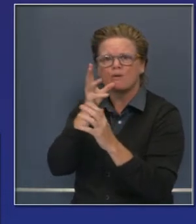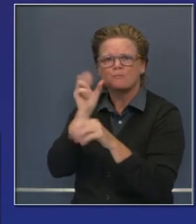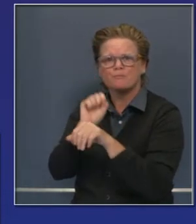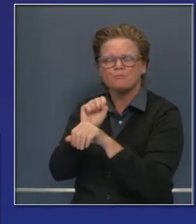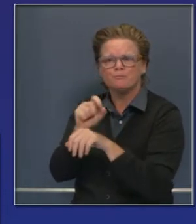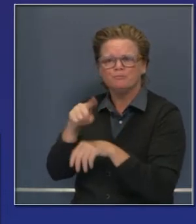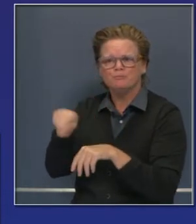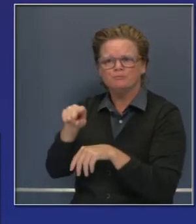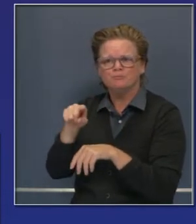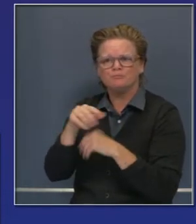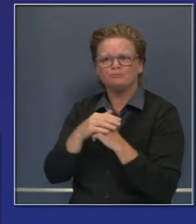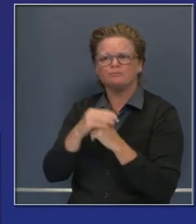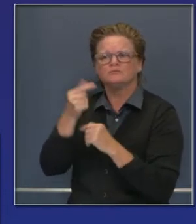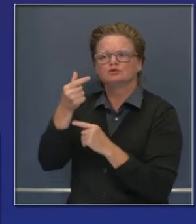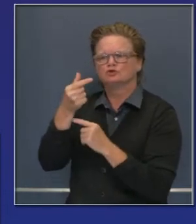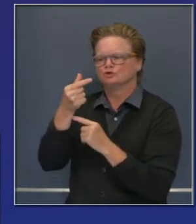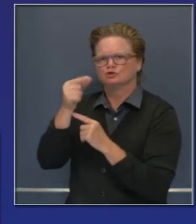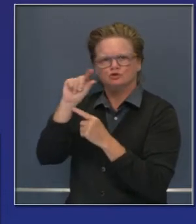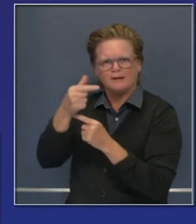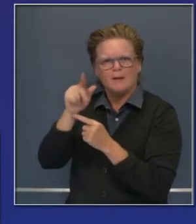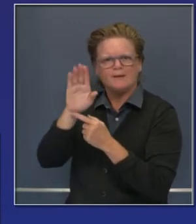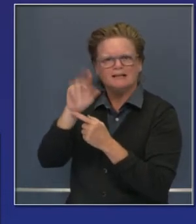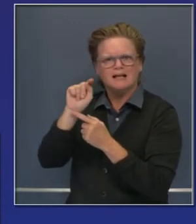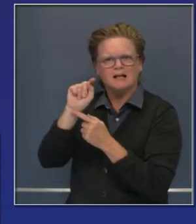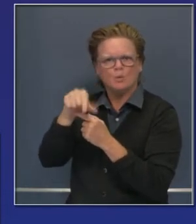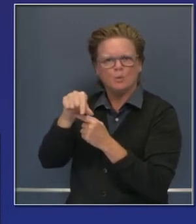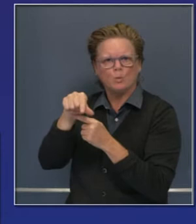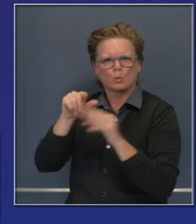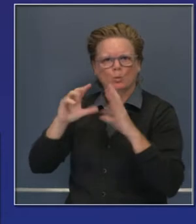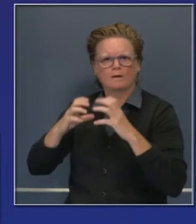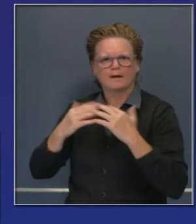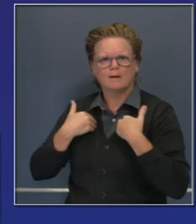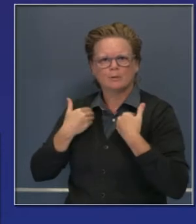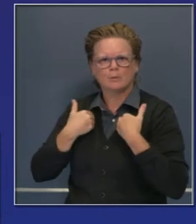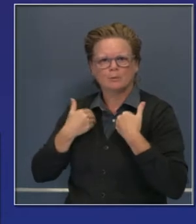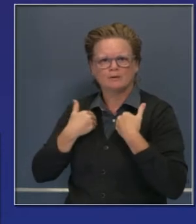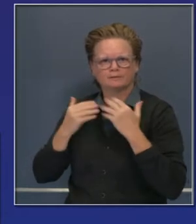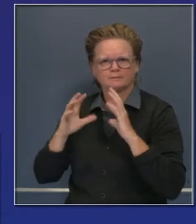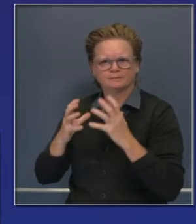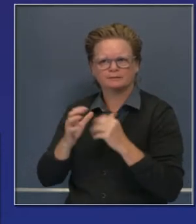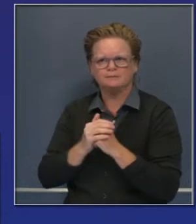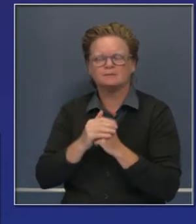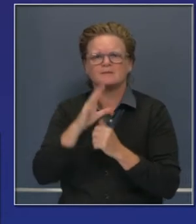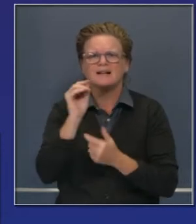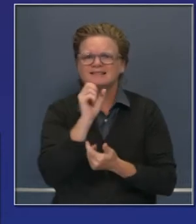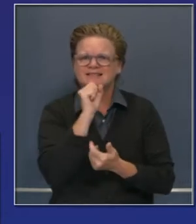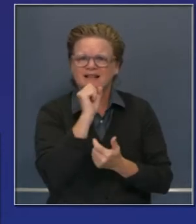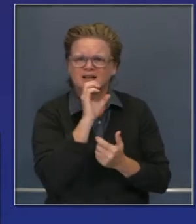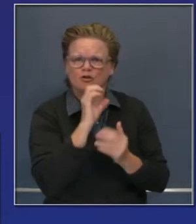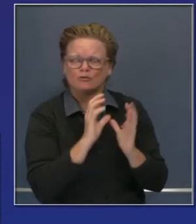en la juventud LGBTQ, perdón. También en